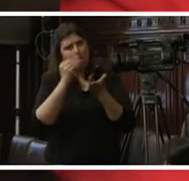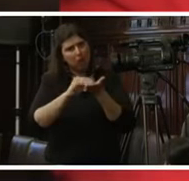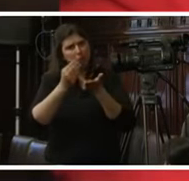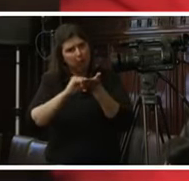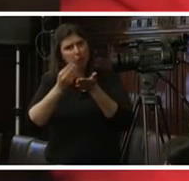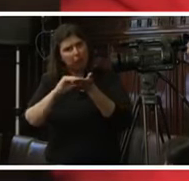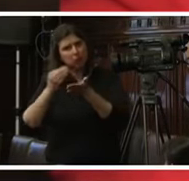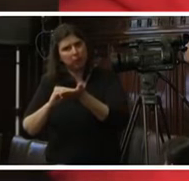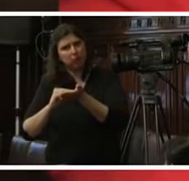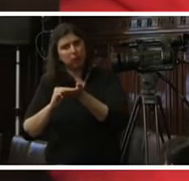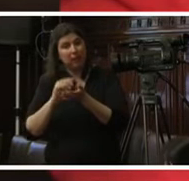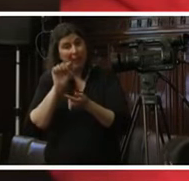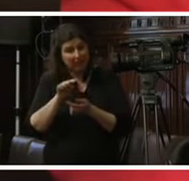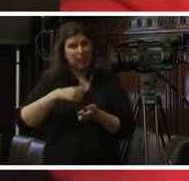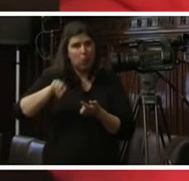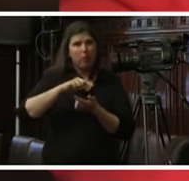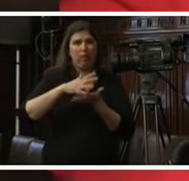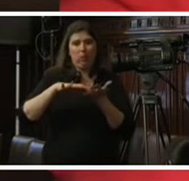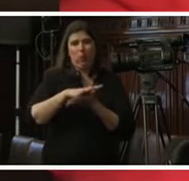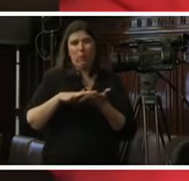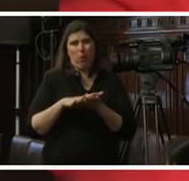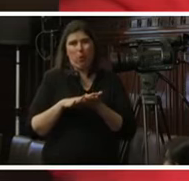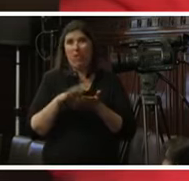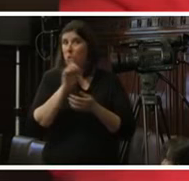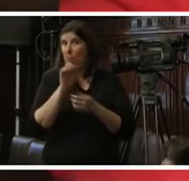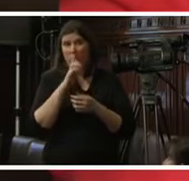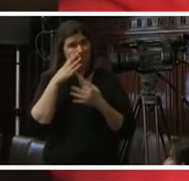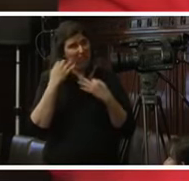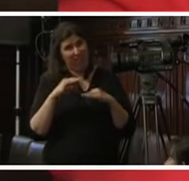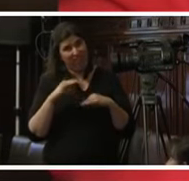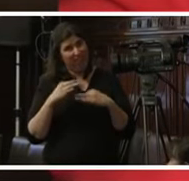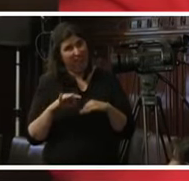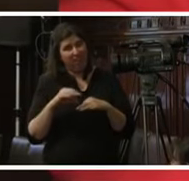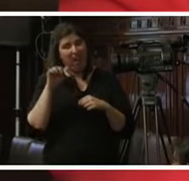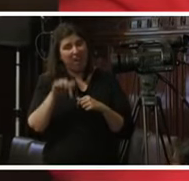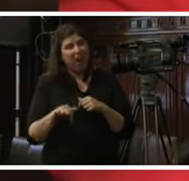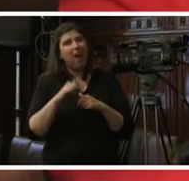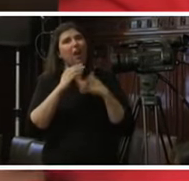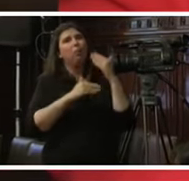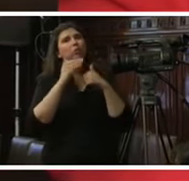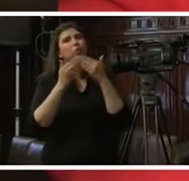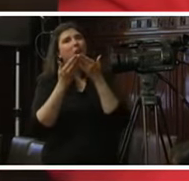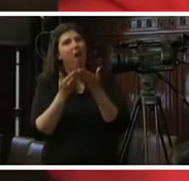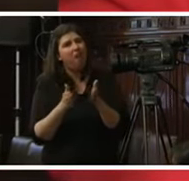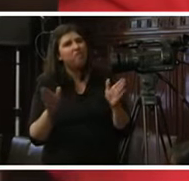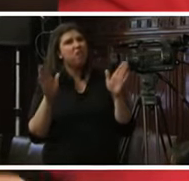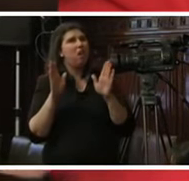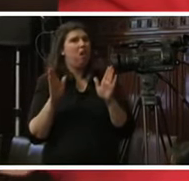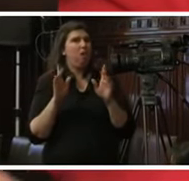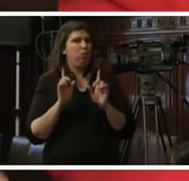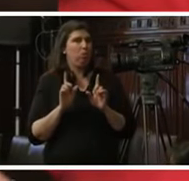y no es cierto porque probablemente por error aquí el proceso está abierto curioso quienes